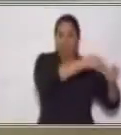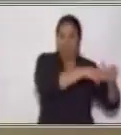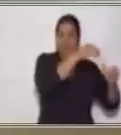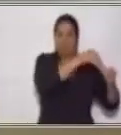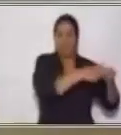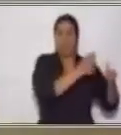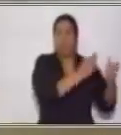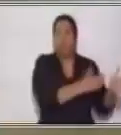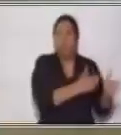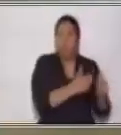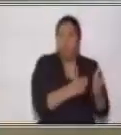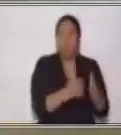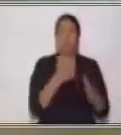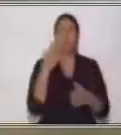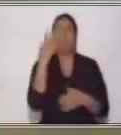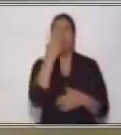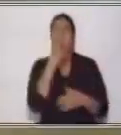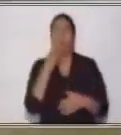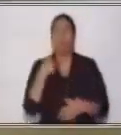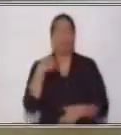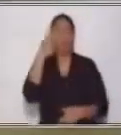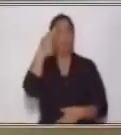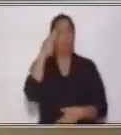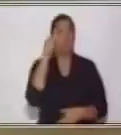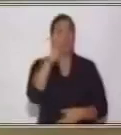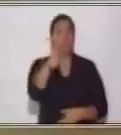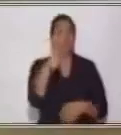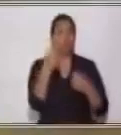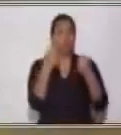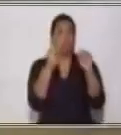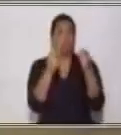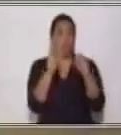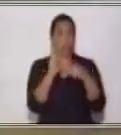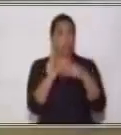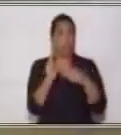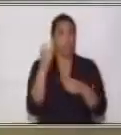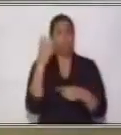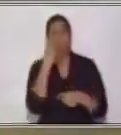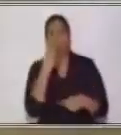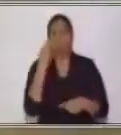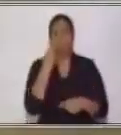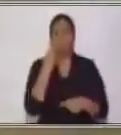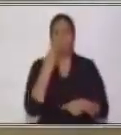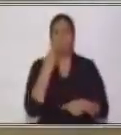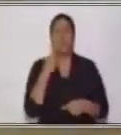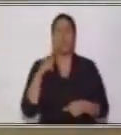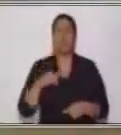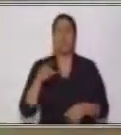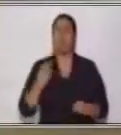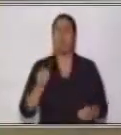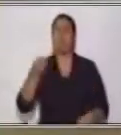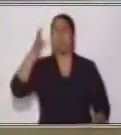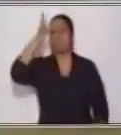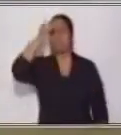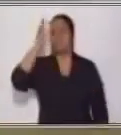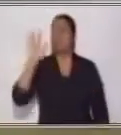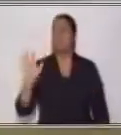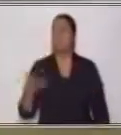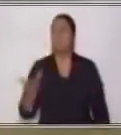muy bonito, porque yo sé que hacen cosas muy lindas, muy bonitas. ¿Qué aprendimos el día de hoy? Vamos a ver.